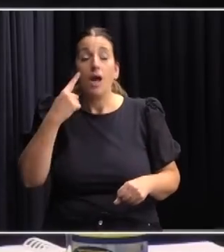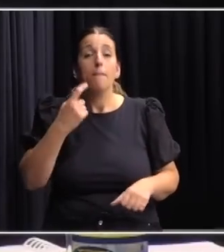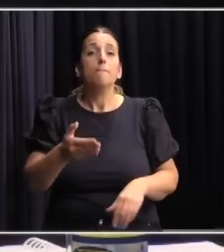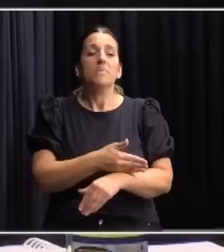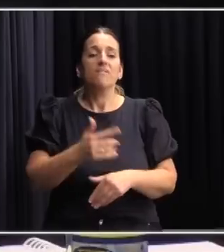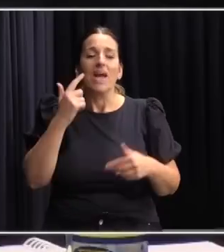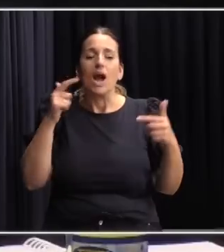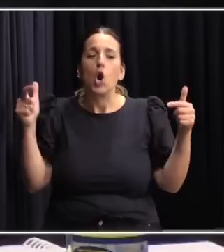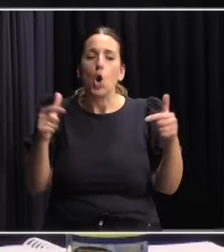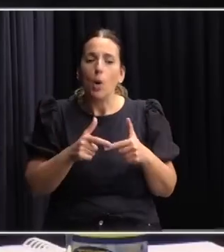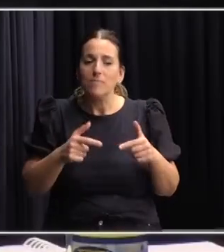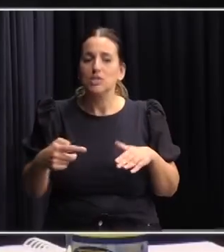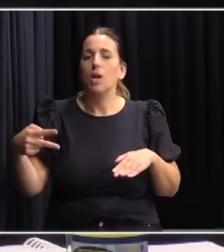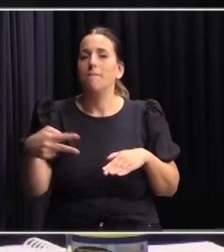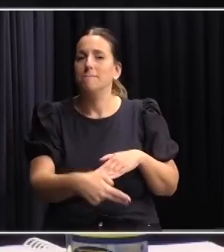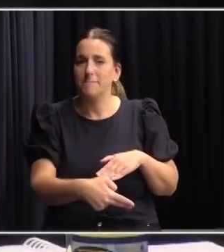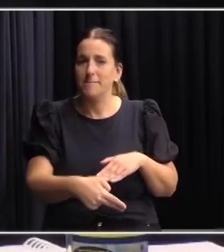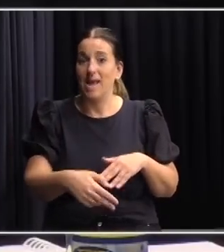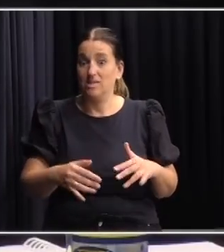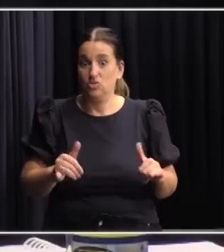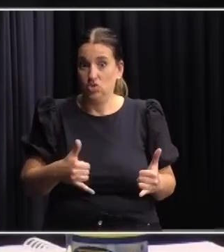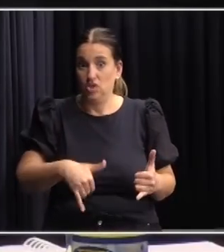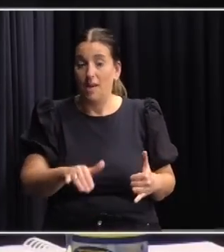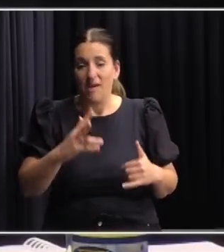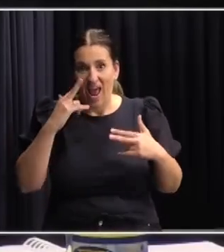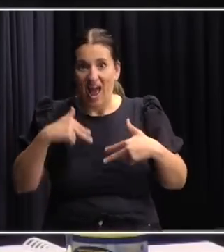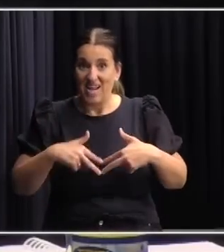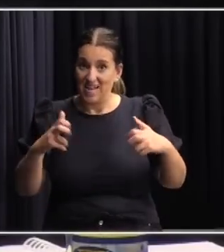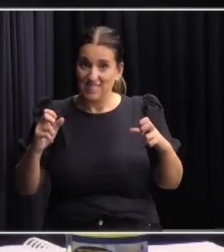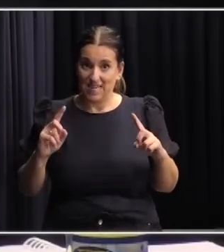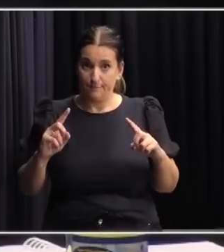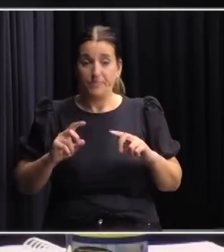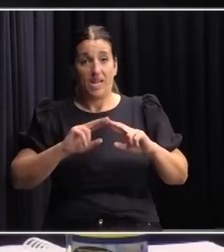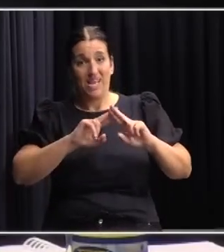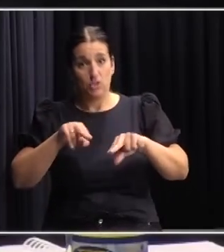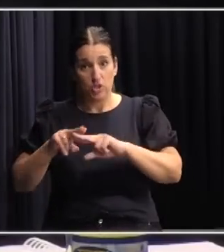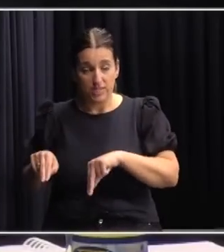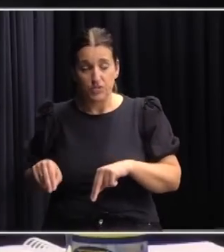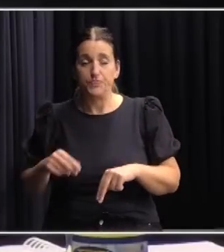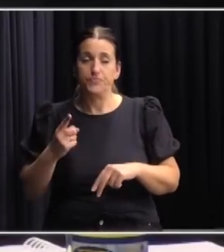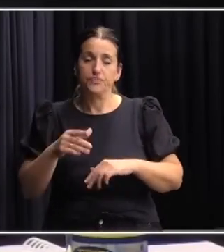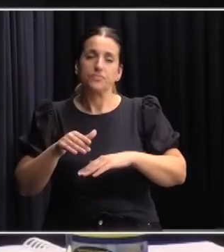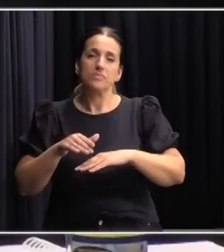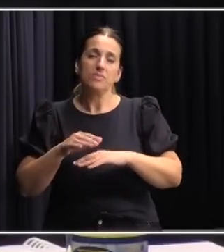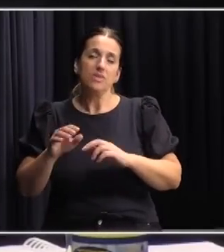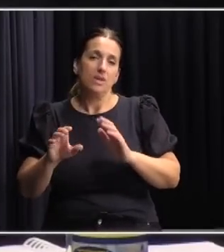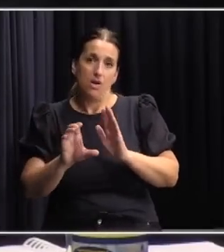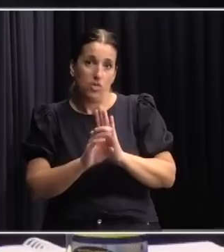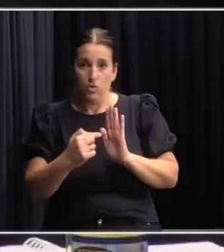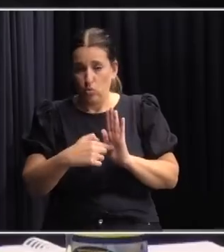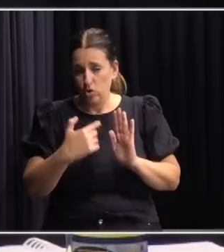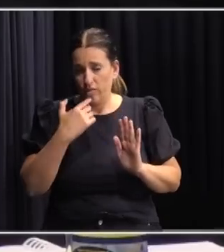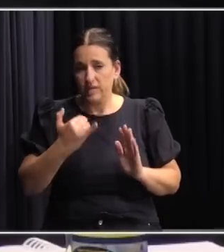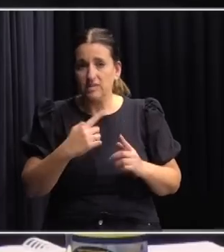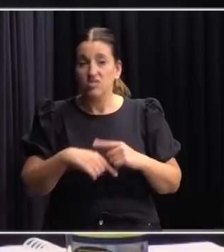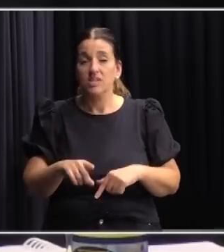comisiones con plazos acotados para analizar aquellas exoneraciones que tienen base constitucional y las que no y